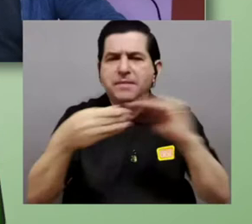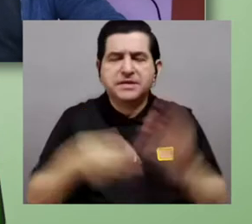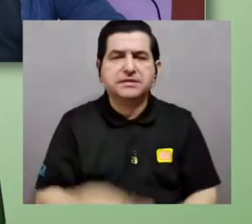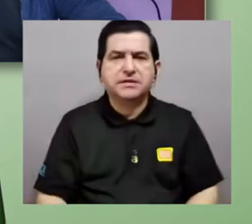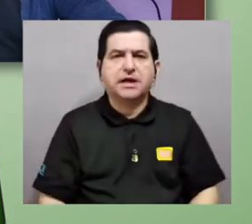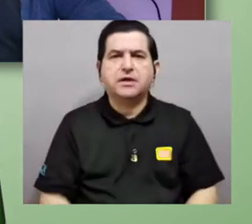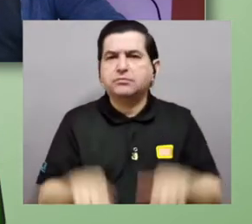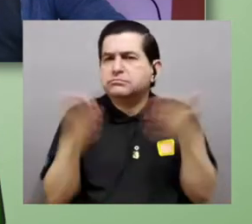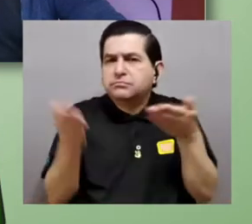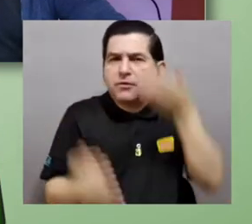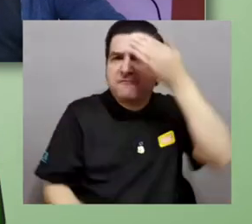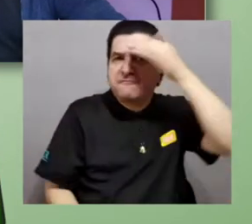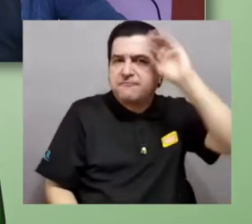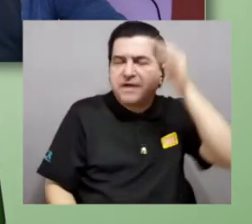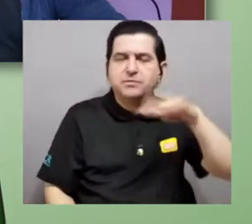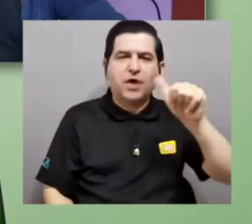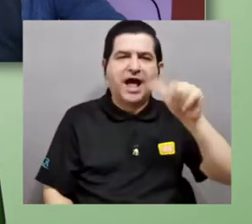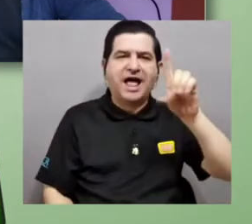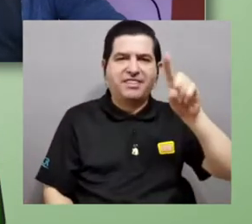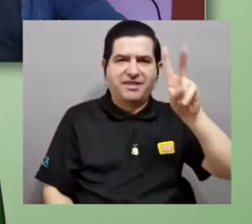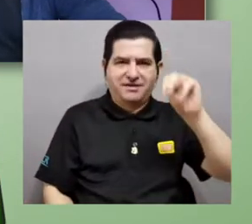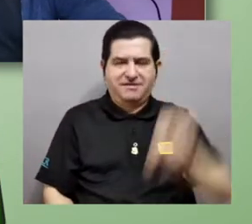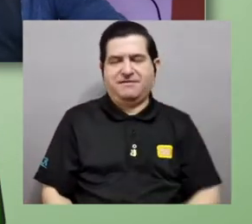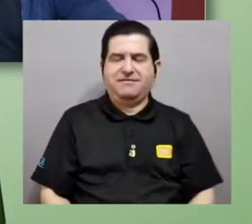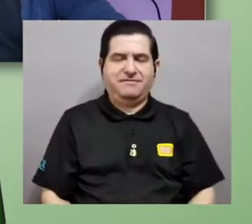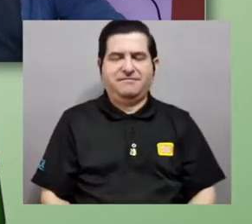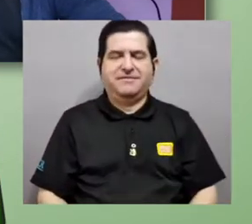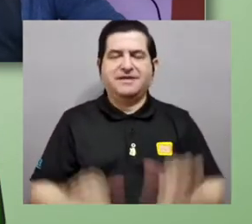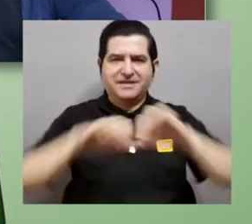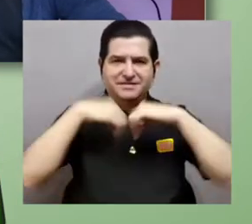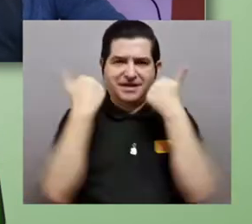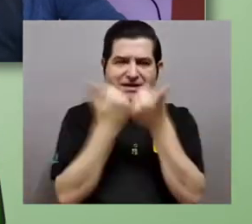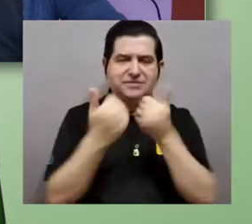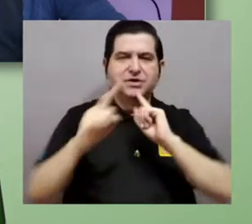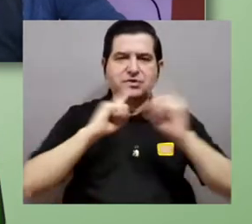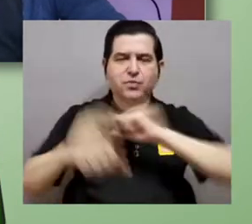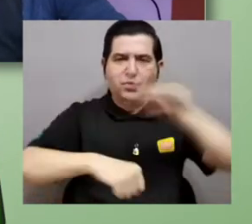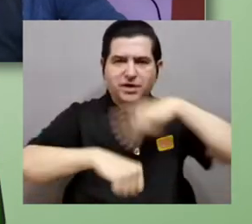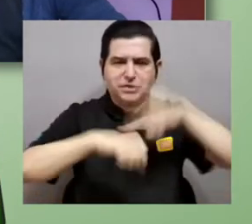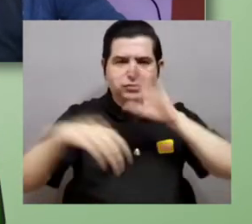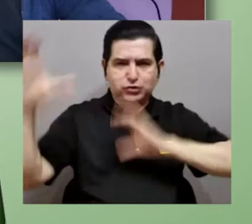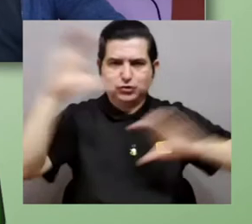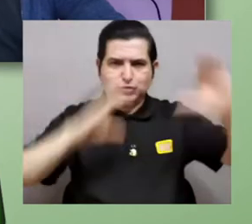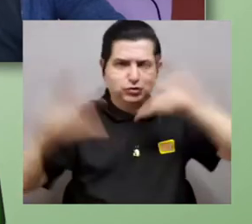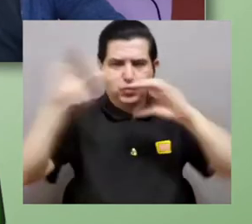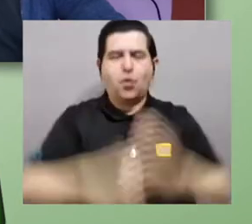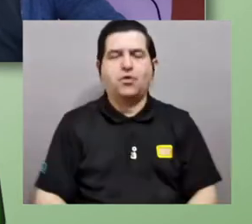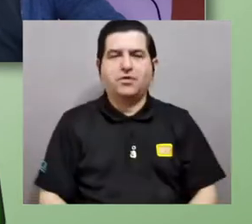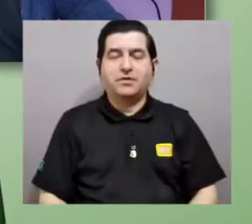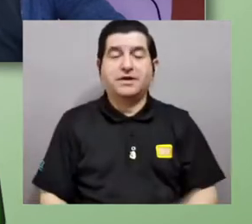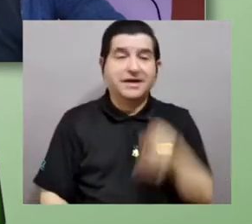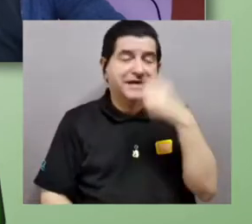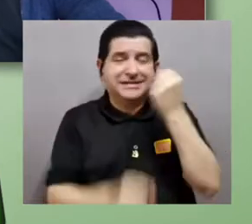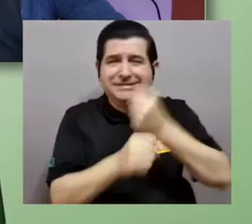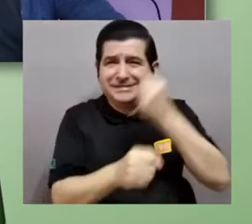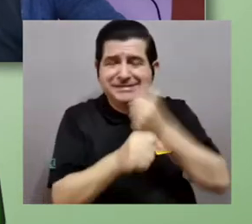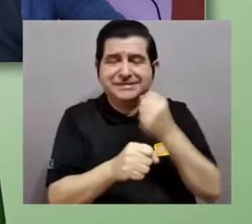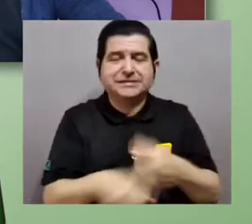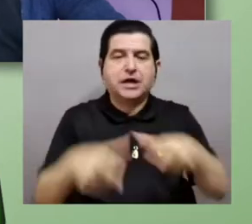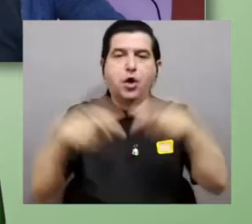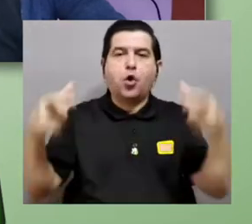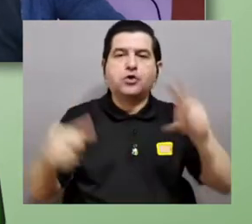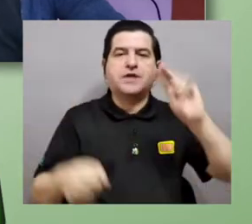preguntas, comentarios a través del Facebook de ADN de la Asociación para la Divulgación Nacional de las Ciencias. Este es un